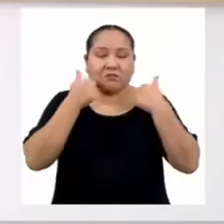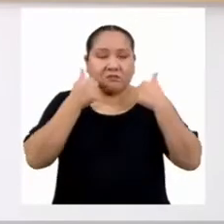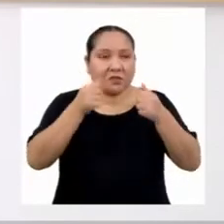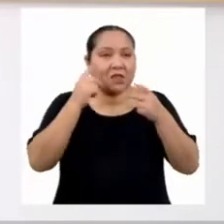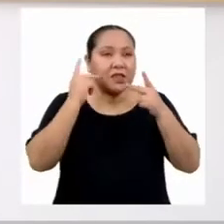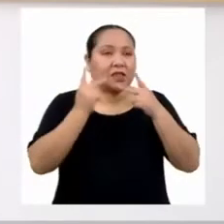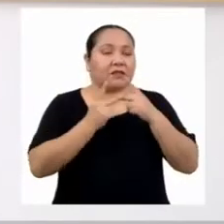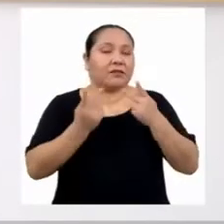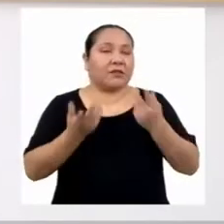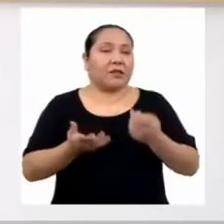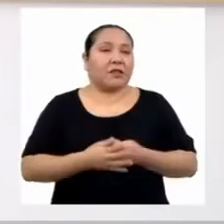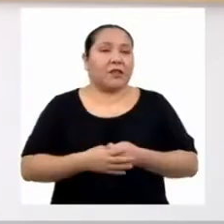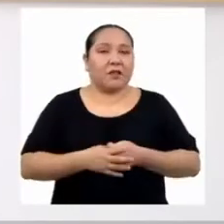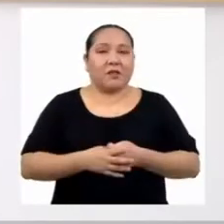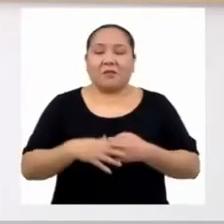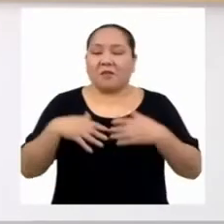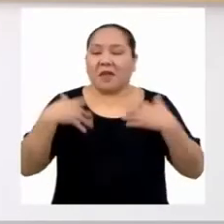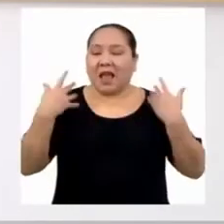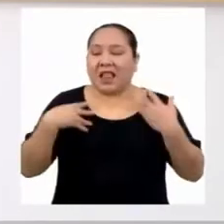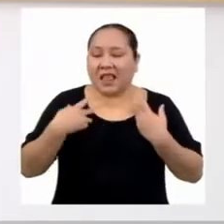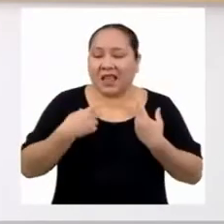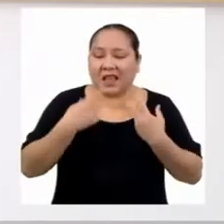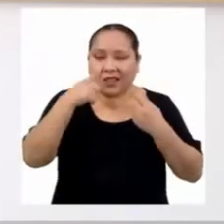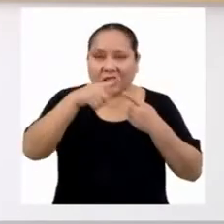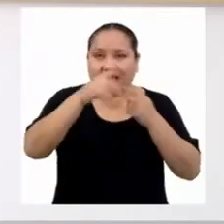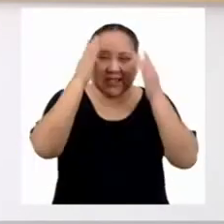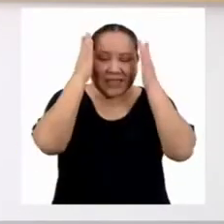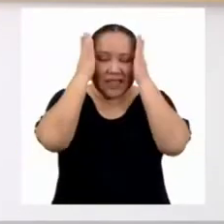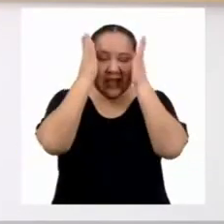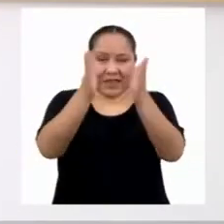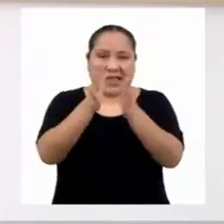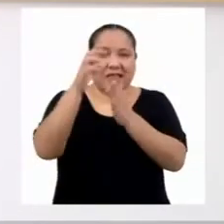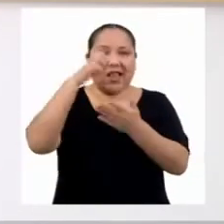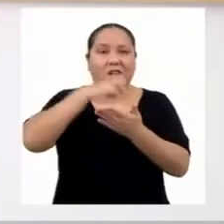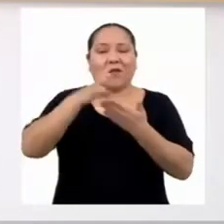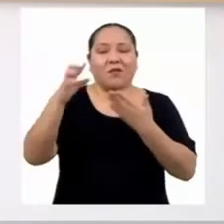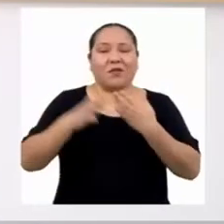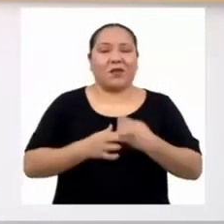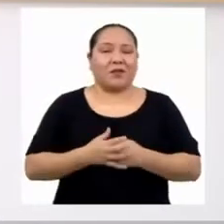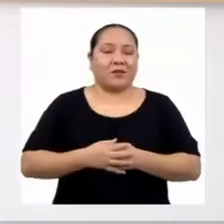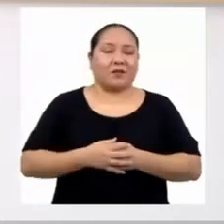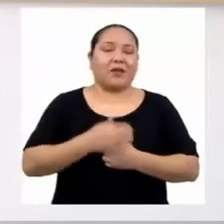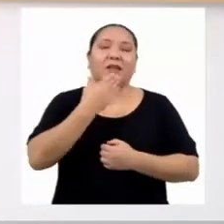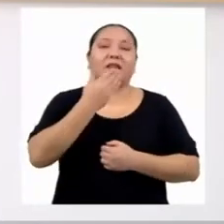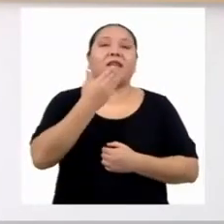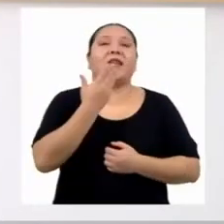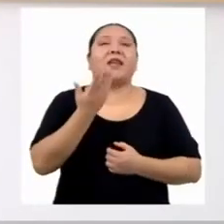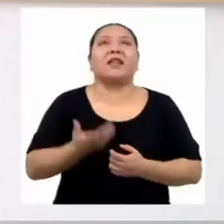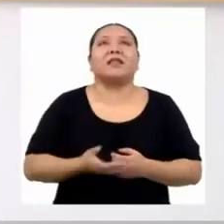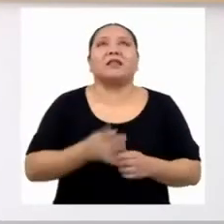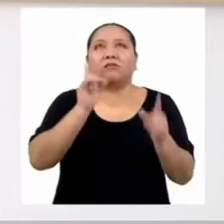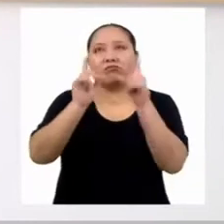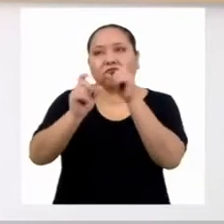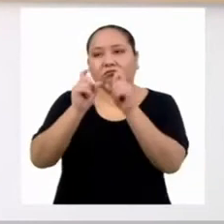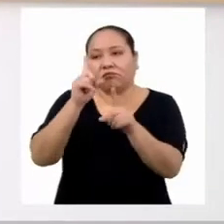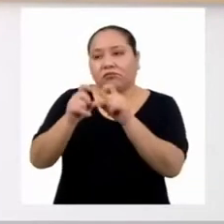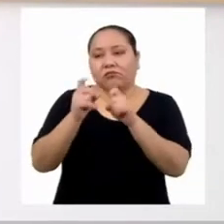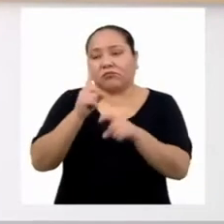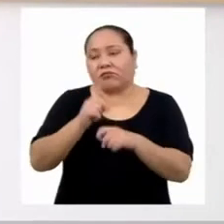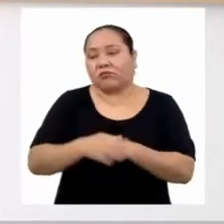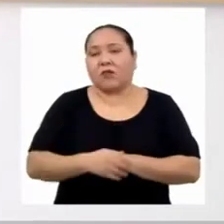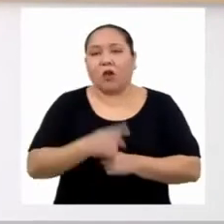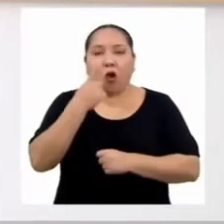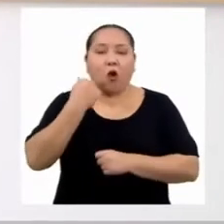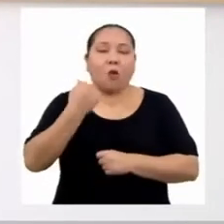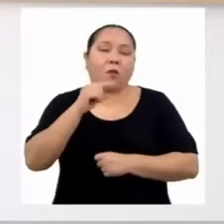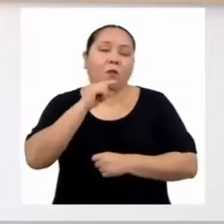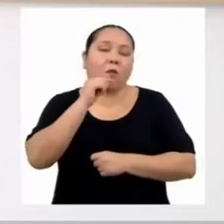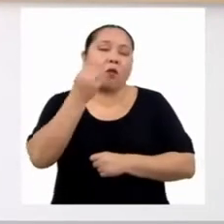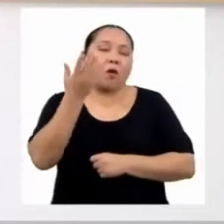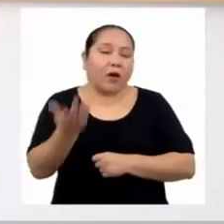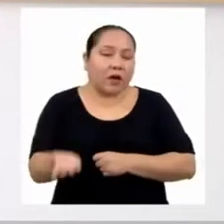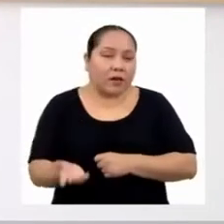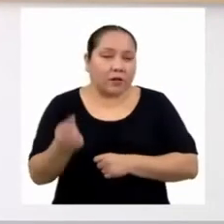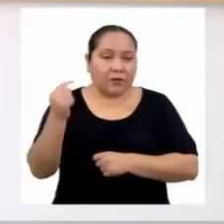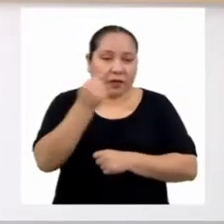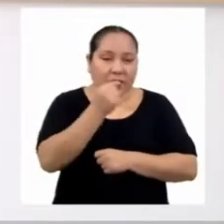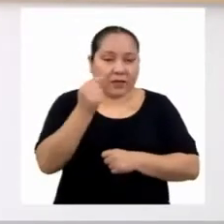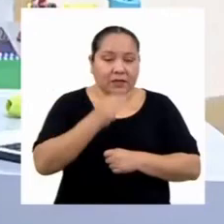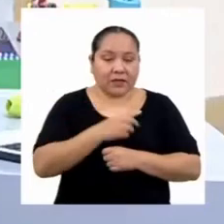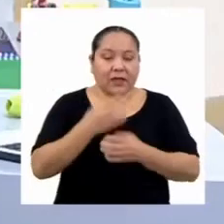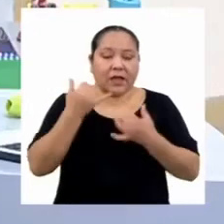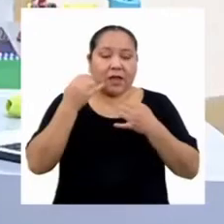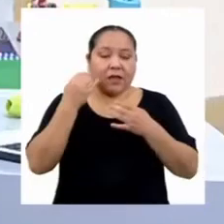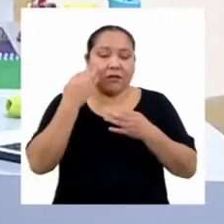alegra que siempre estés tan atentos a los programas. Ahora, ¿quiénes serán los encuestados y encuestadas para la encuesta que